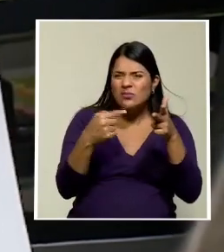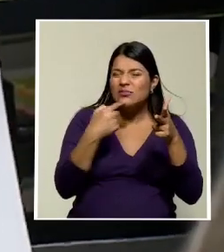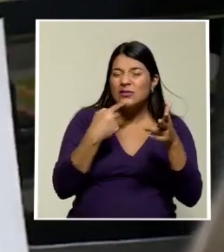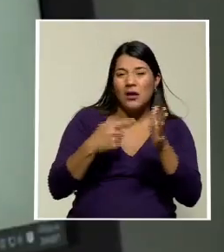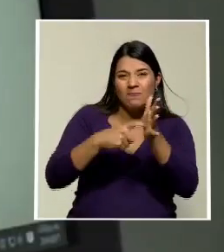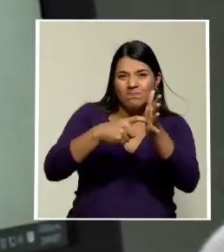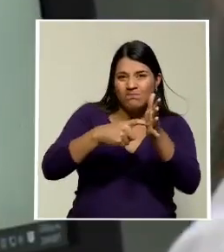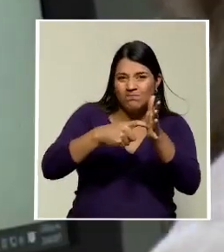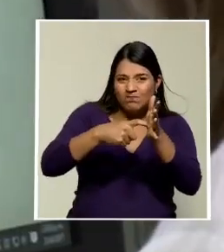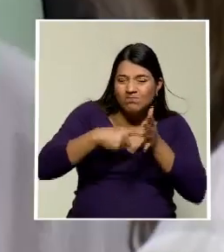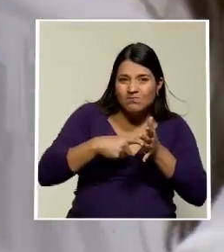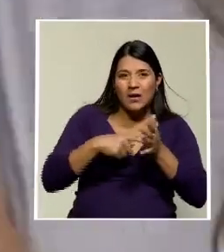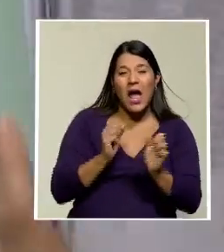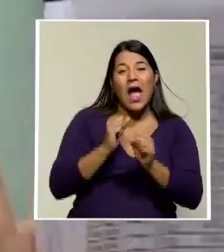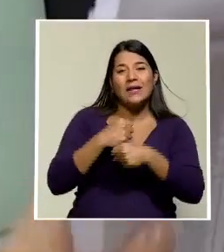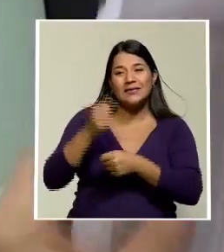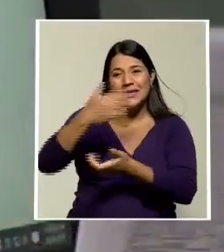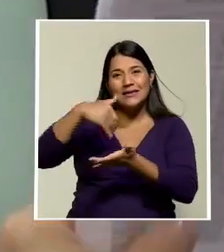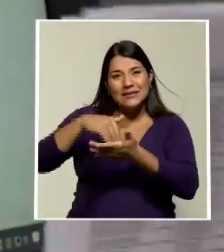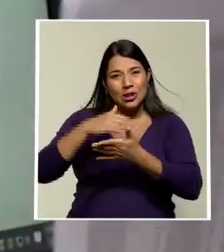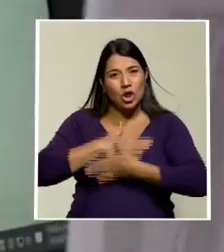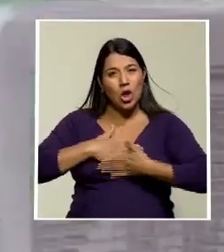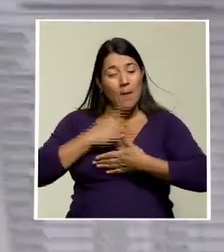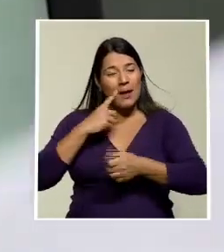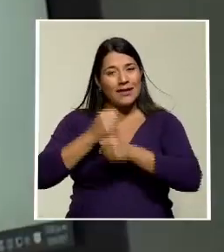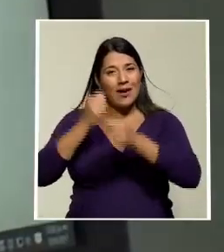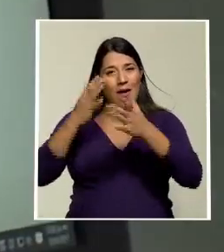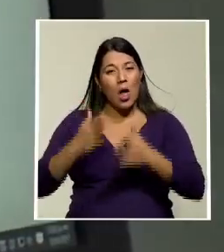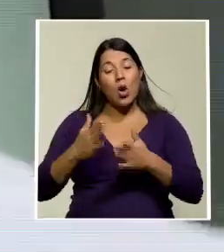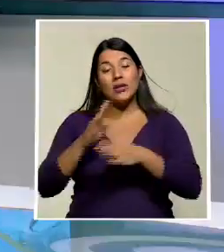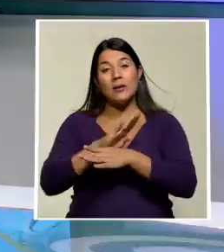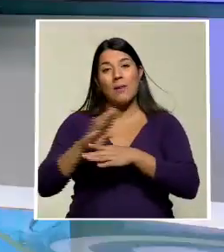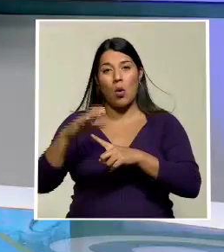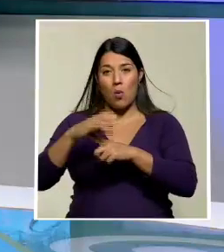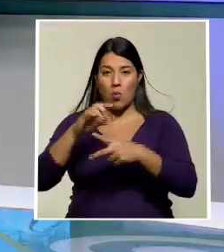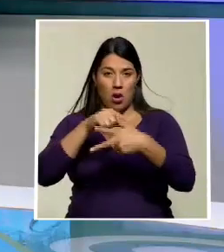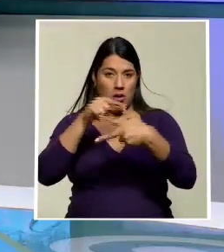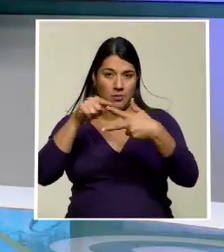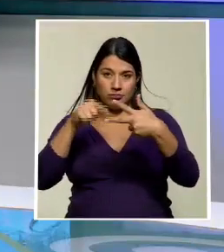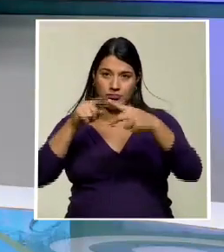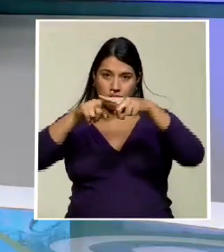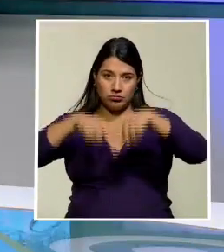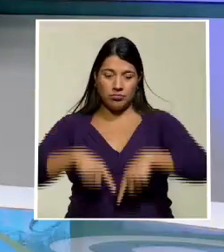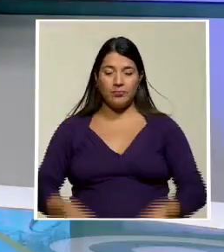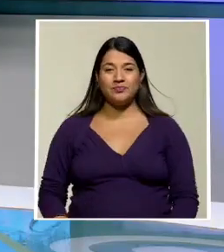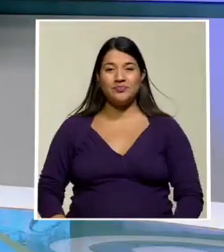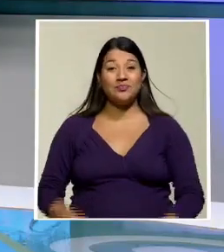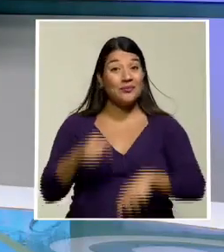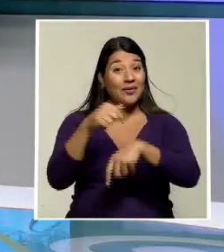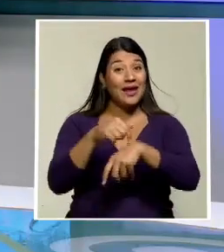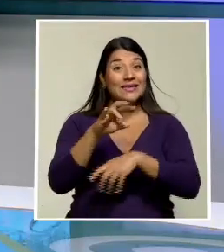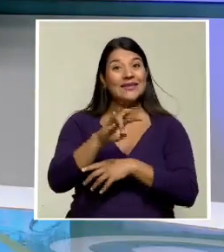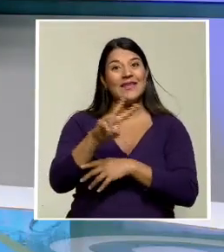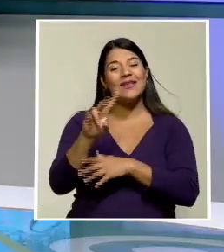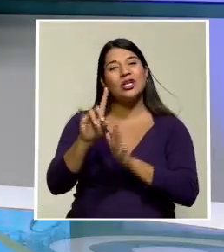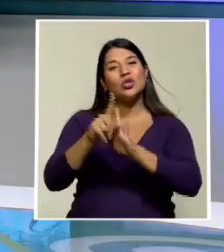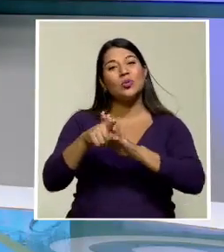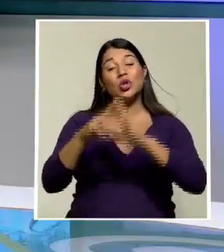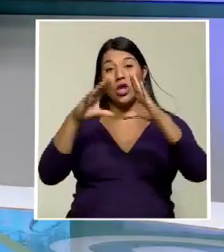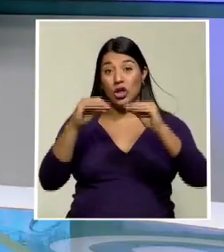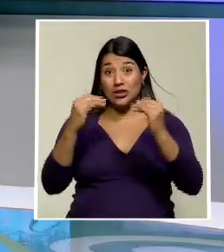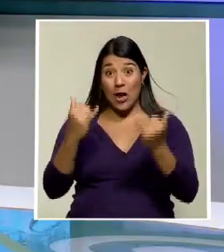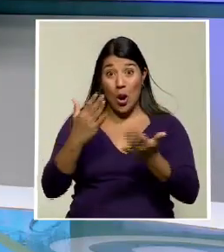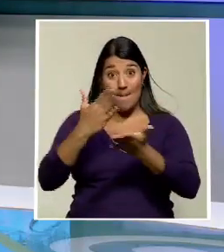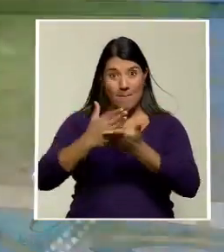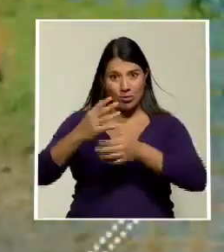la creación de un centro de recreación para empleados del Banco Popular. Siete de la noche con 28 minutos. Hacemos una